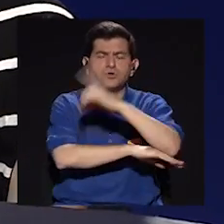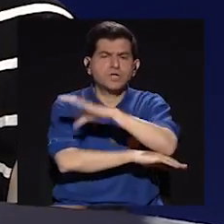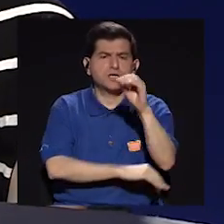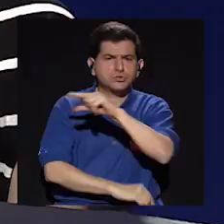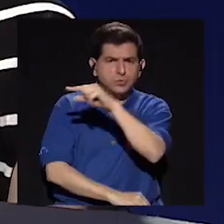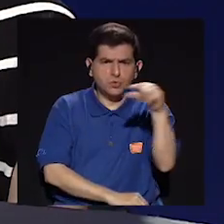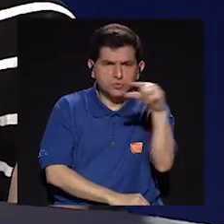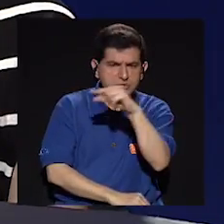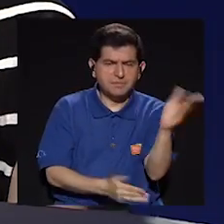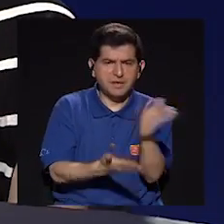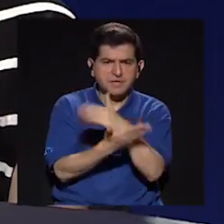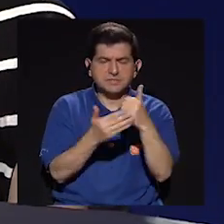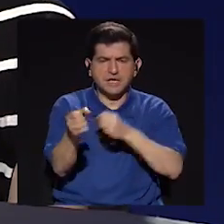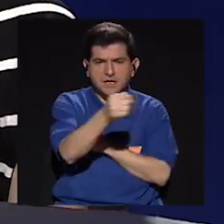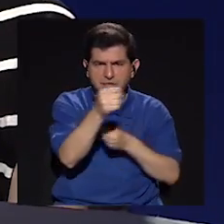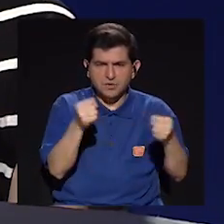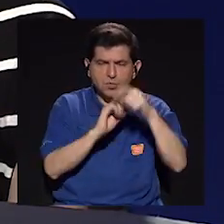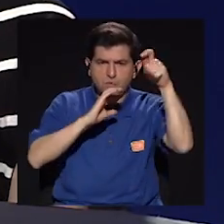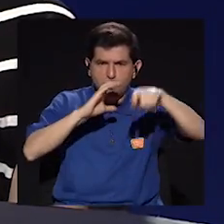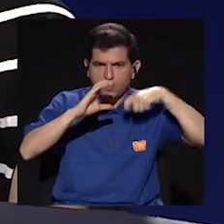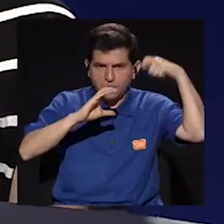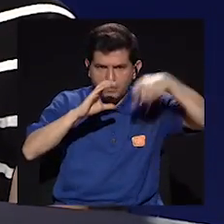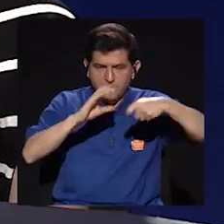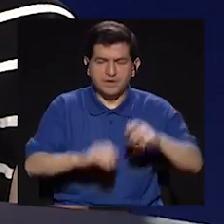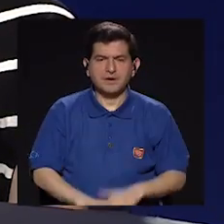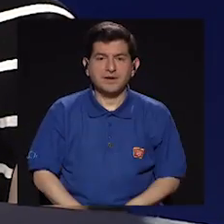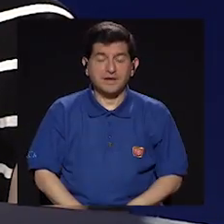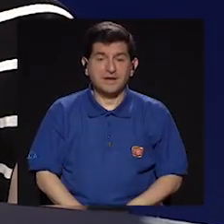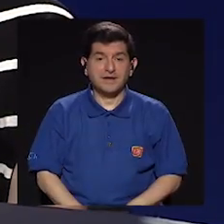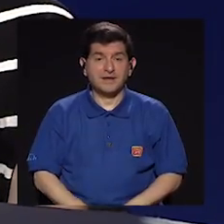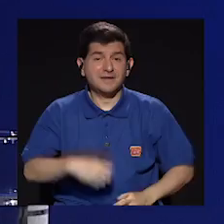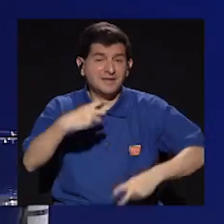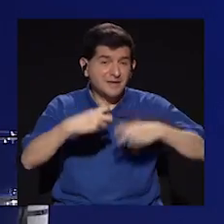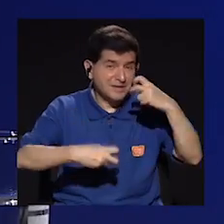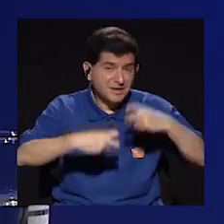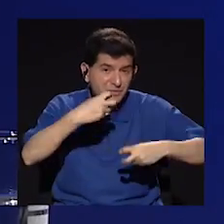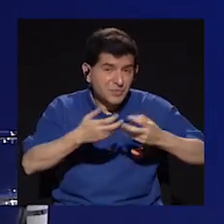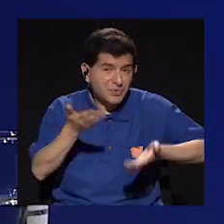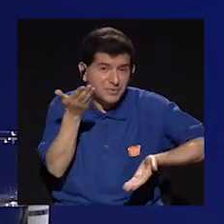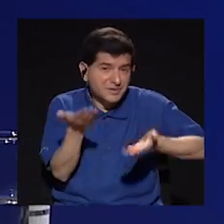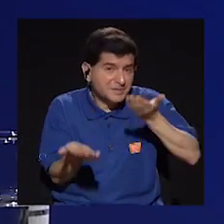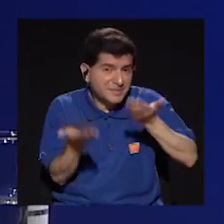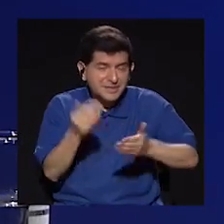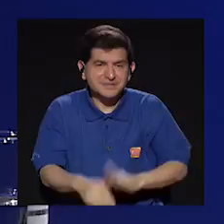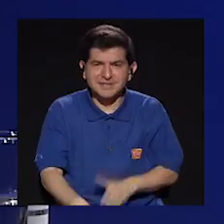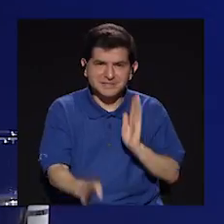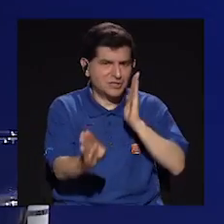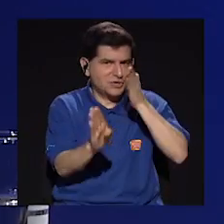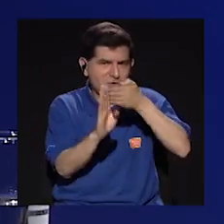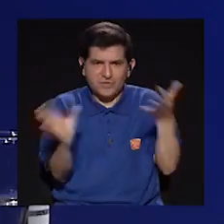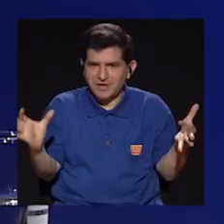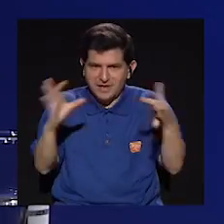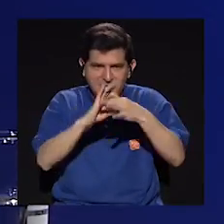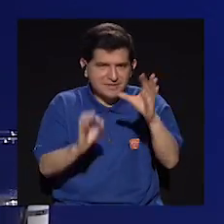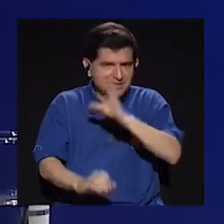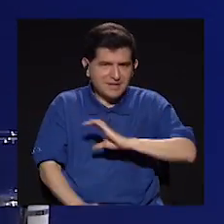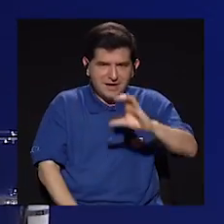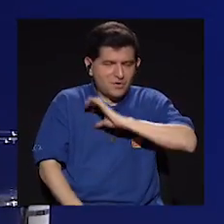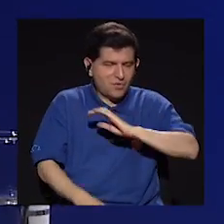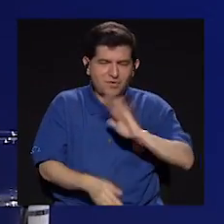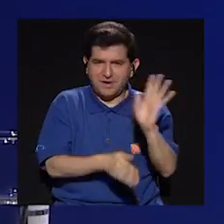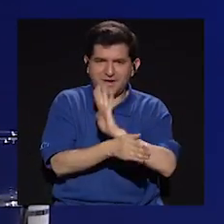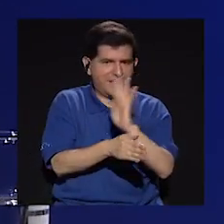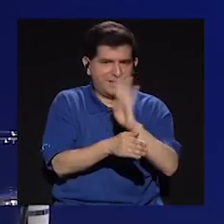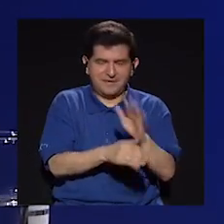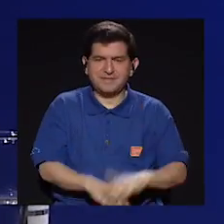semanas de la película en algunas salas. Y hay dificultad que no está directamente relacionada con la